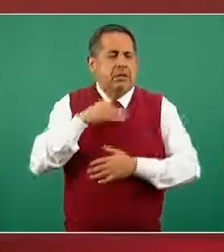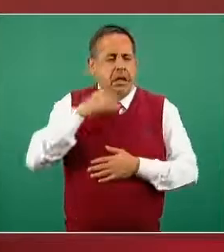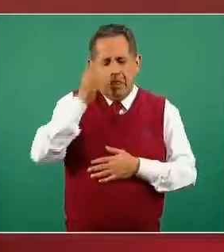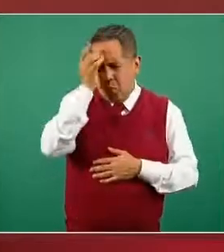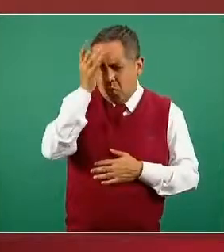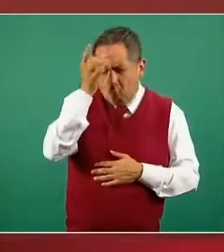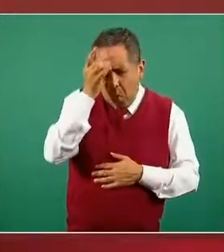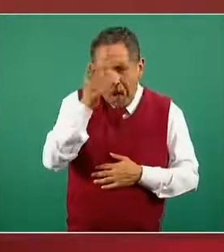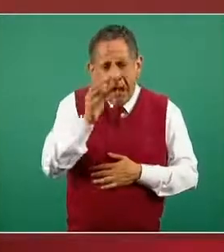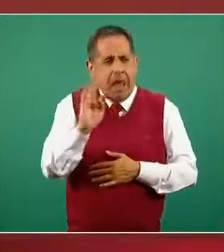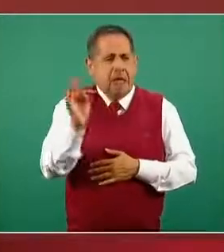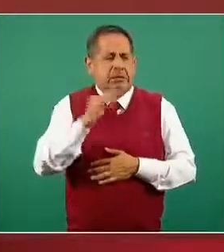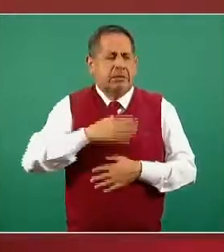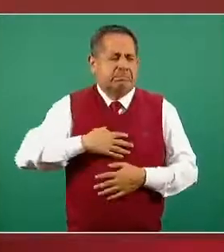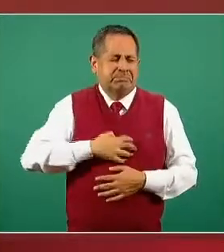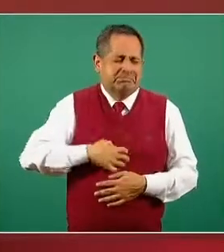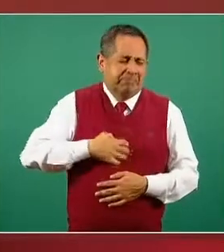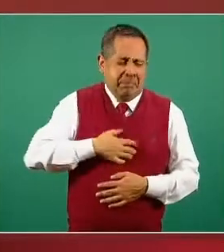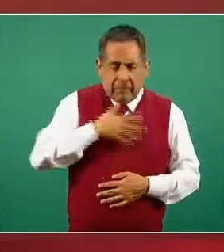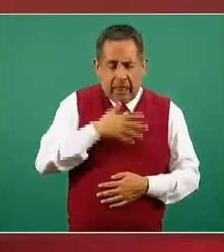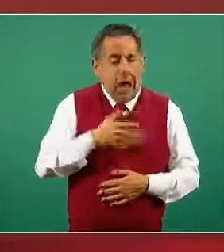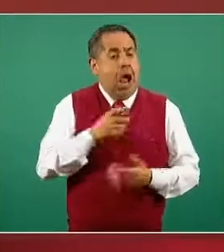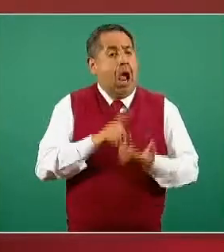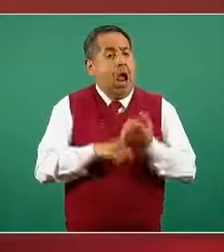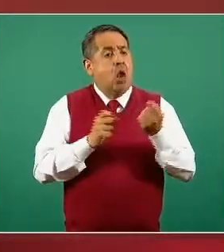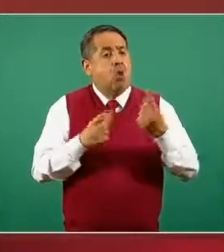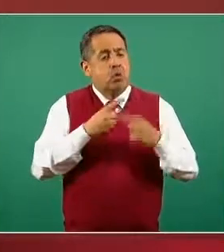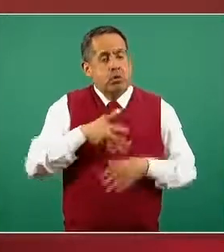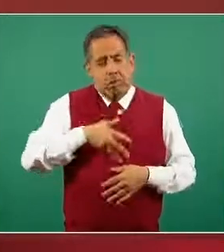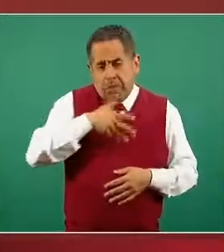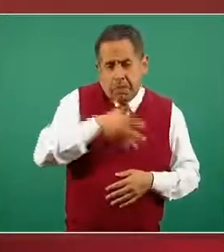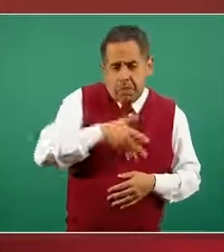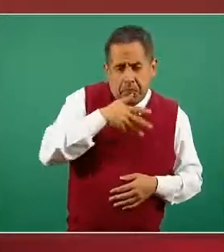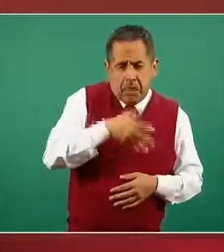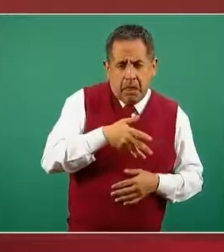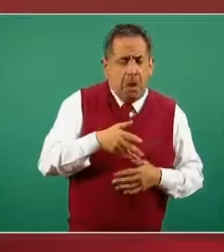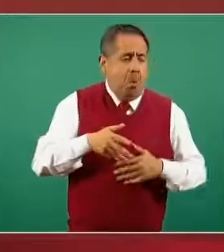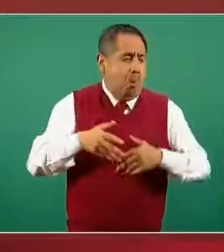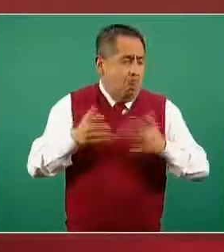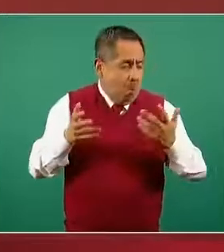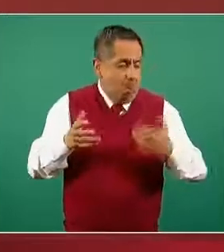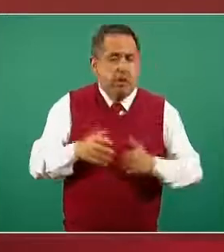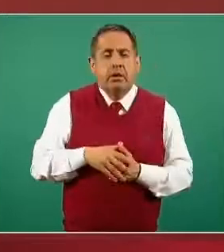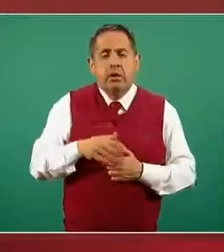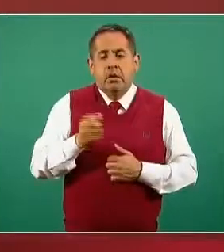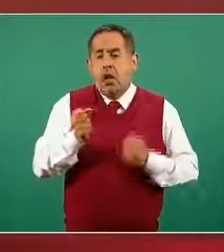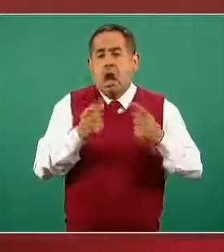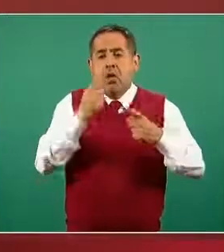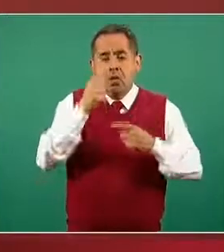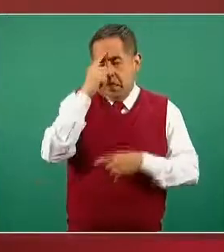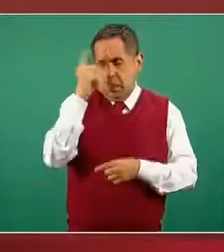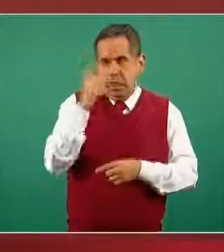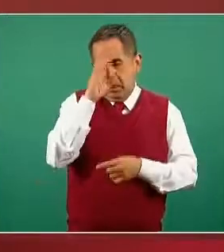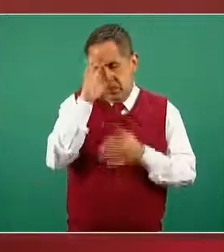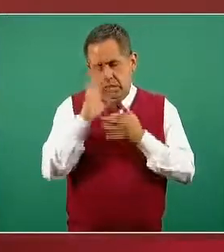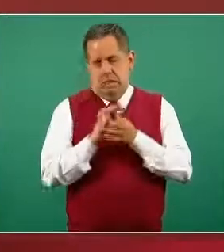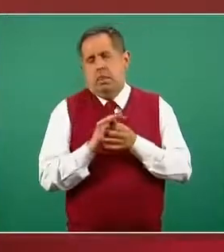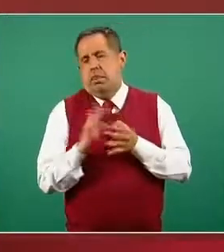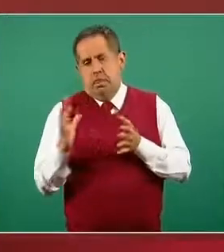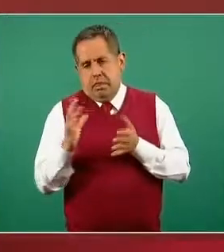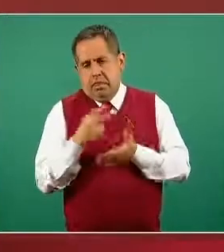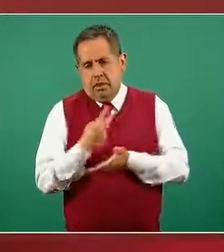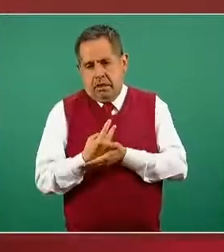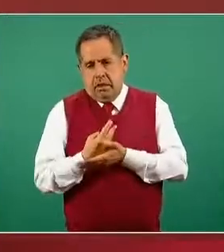pueden tener náusea, hay quien ha tenido vómito incluso, hay quien ha tenido desmayos, pero en general